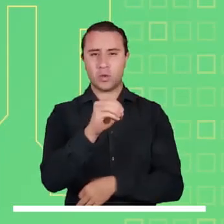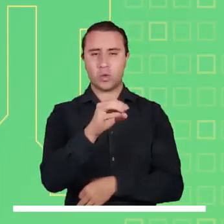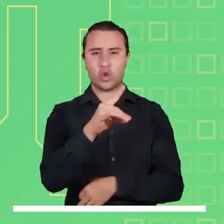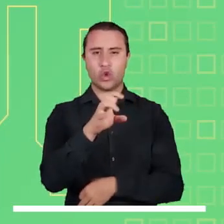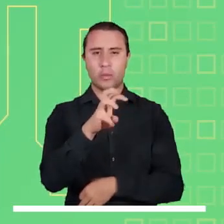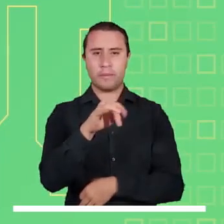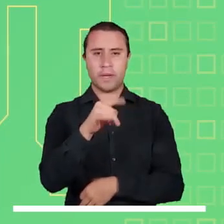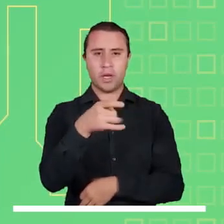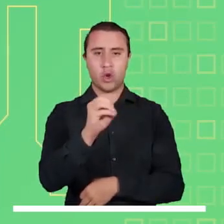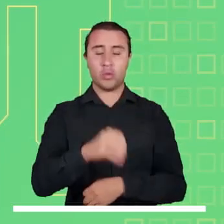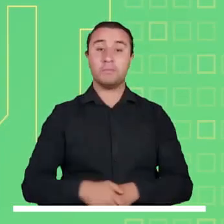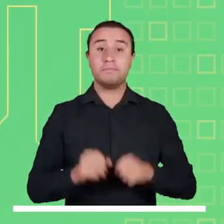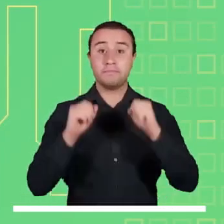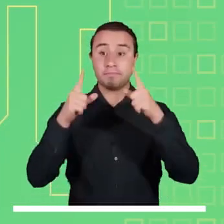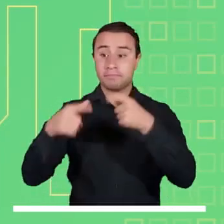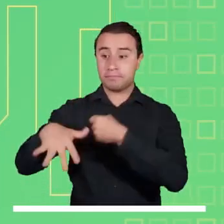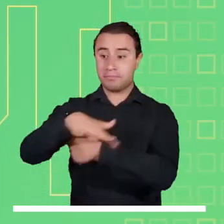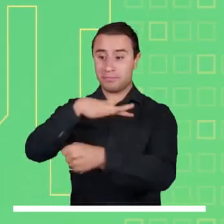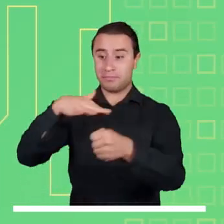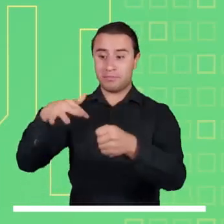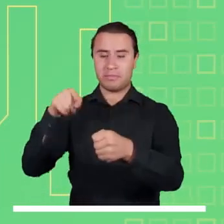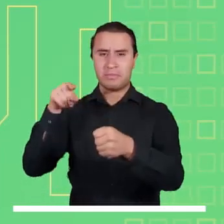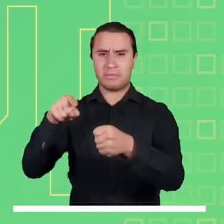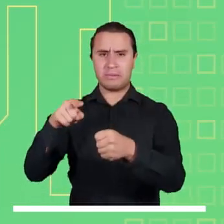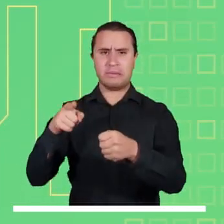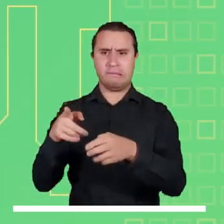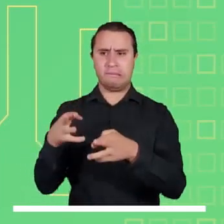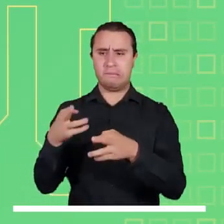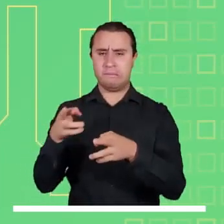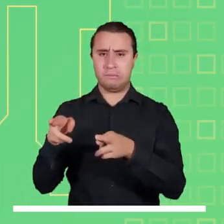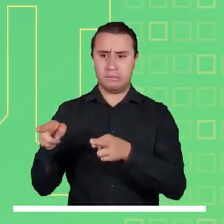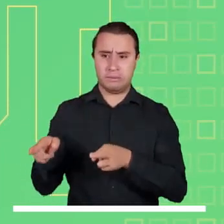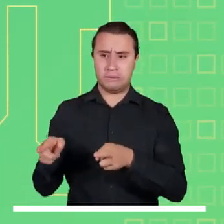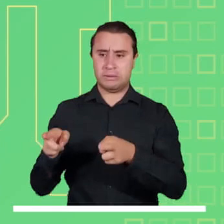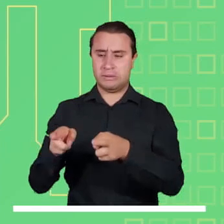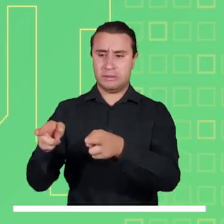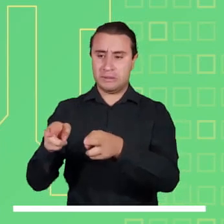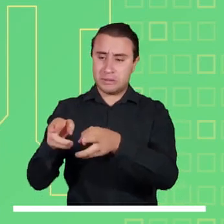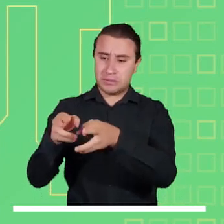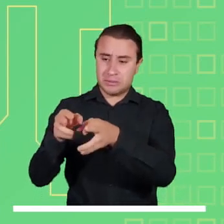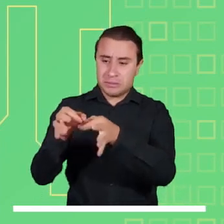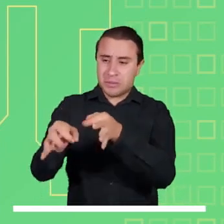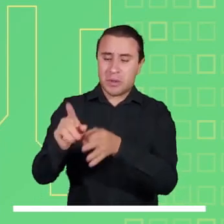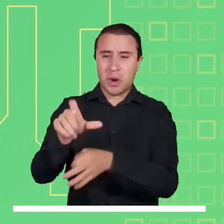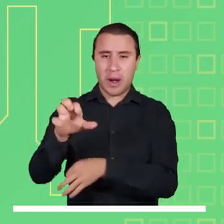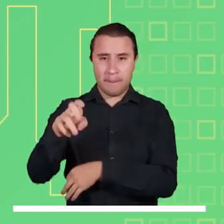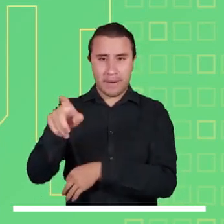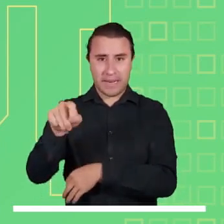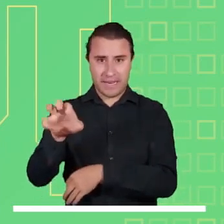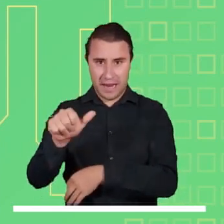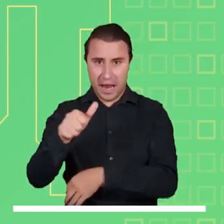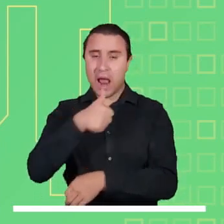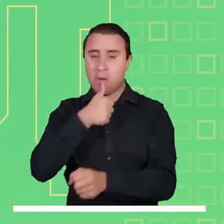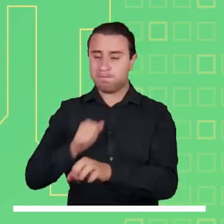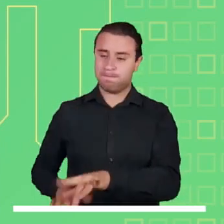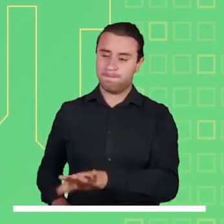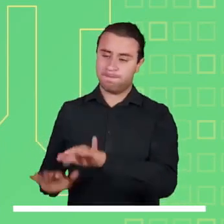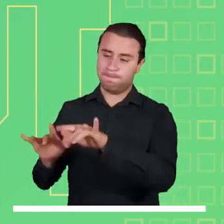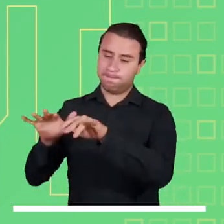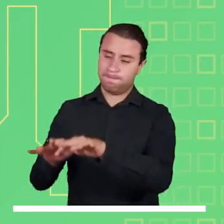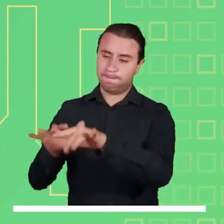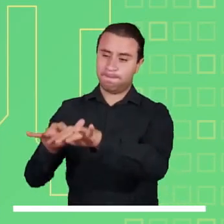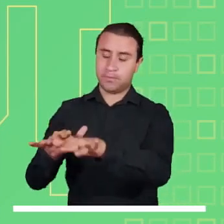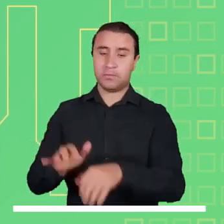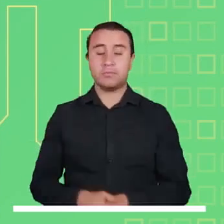quebrada San Miguel, causando afectaciones en viviendas y edificios en el municipio de Santo Domingo. Atención en Cundinamarca, donde reportan